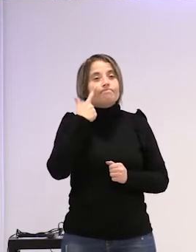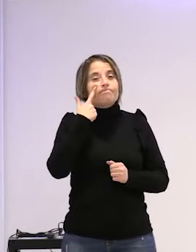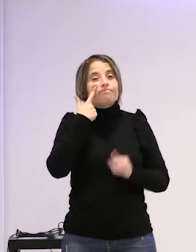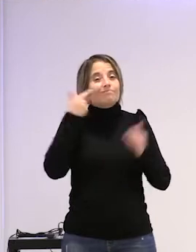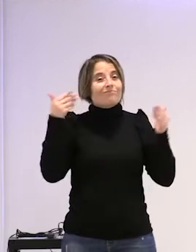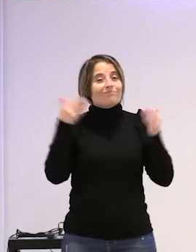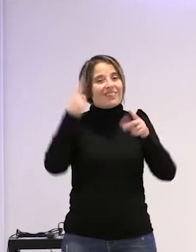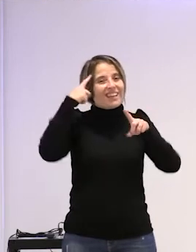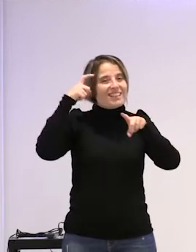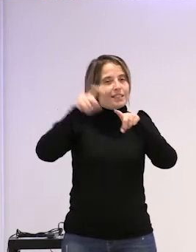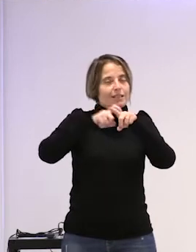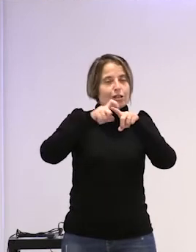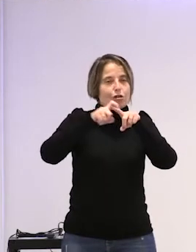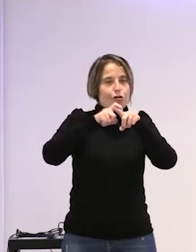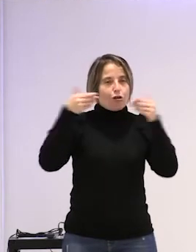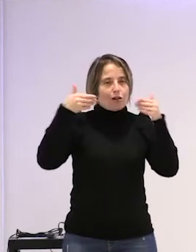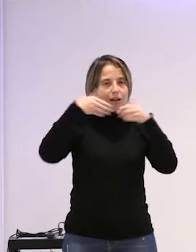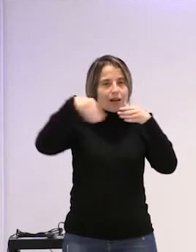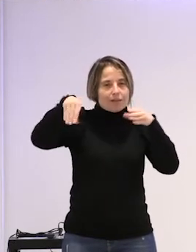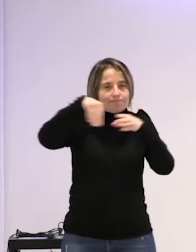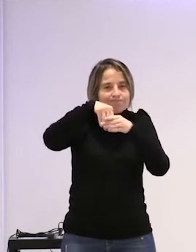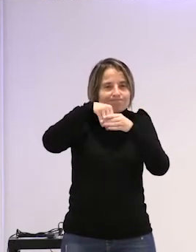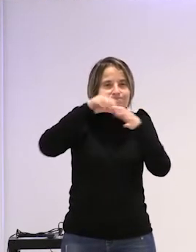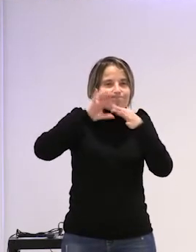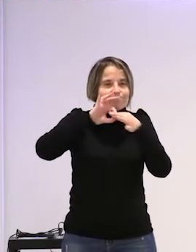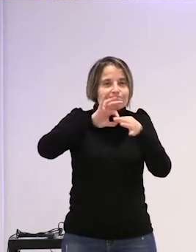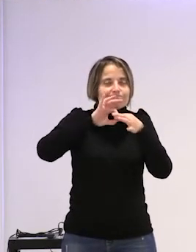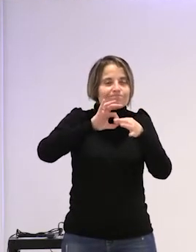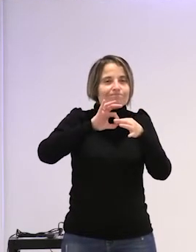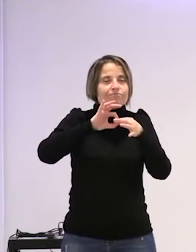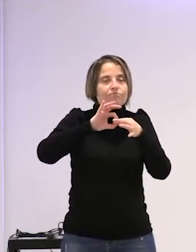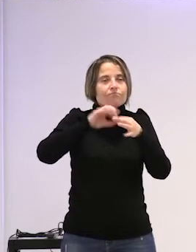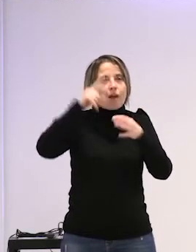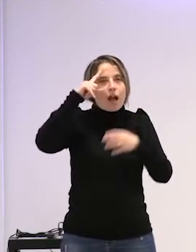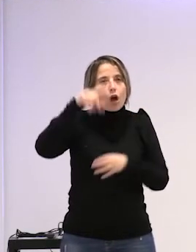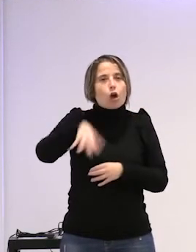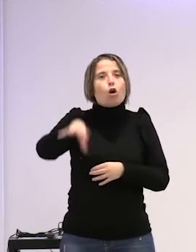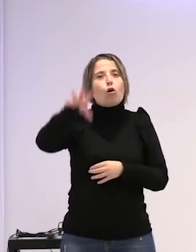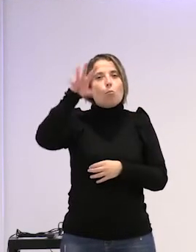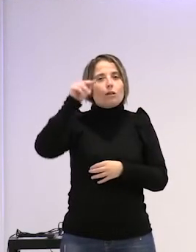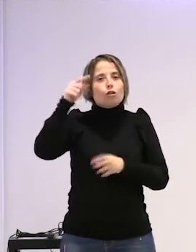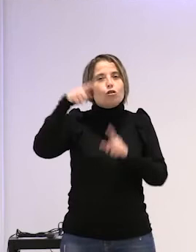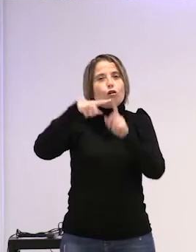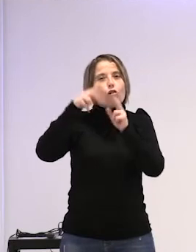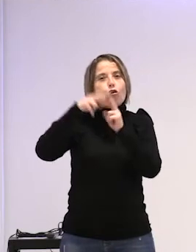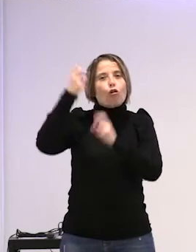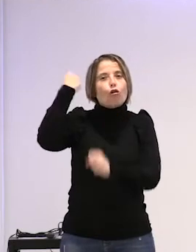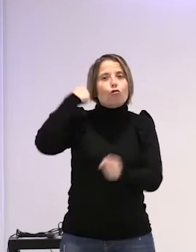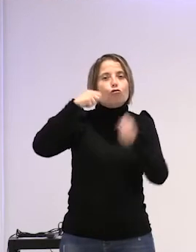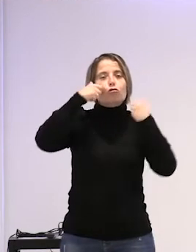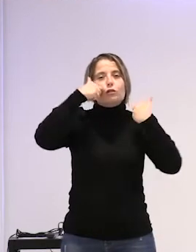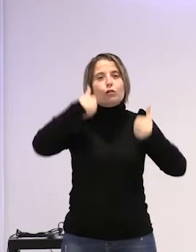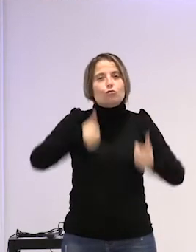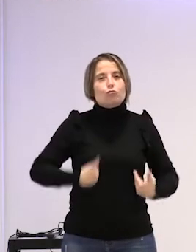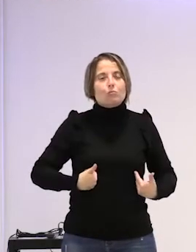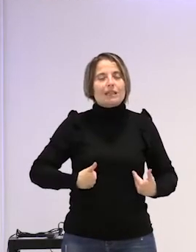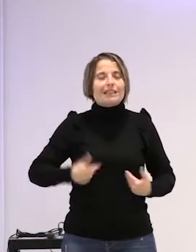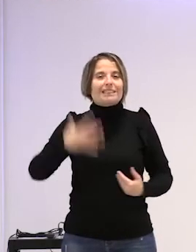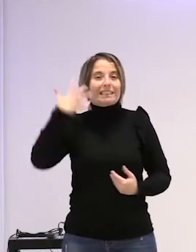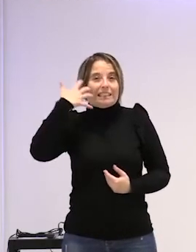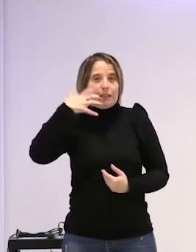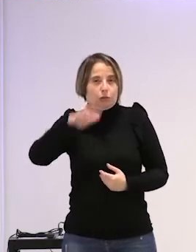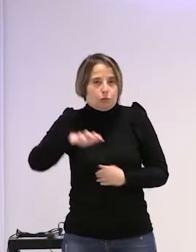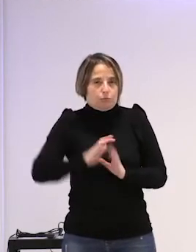psicología o una rama de la psicología nos ofrece la comprensión de las conductas humanas anormales.